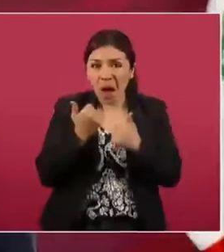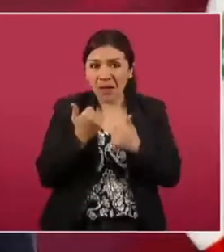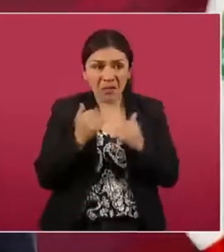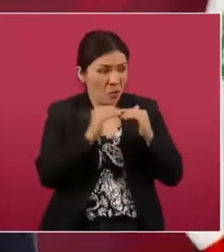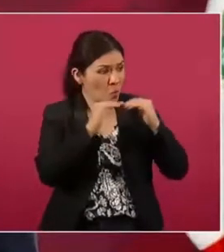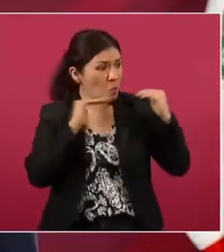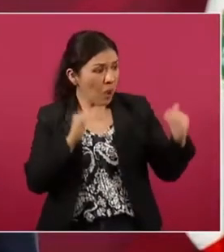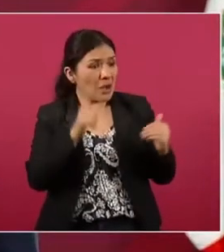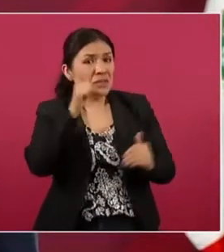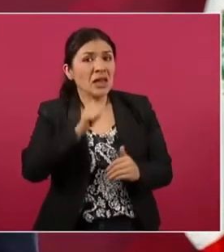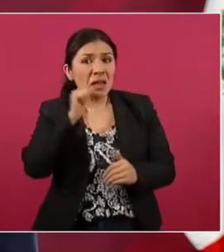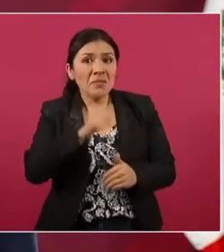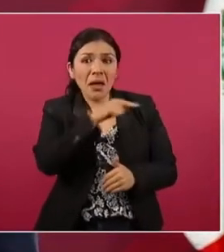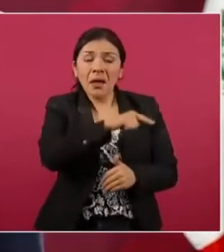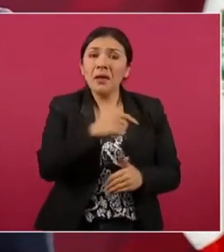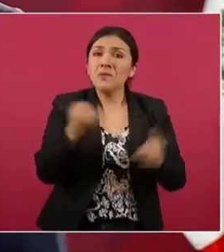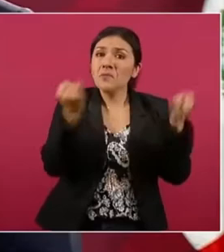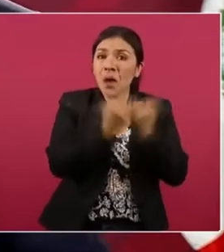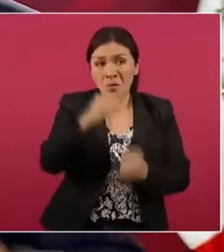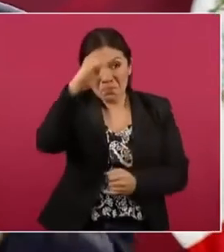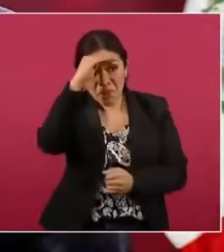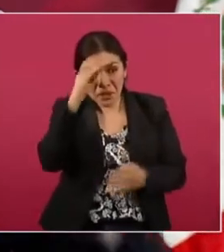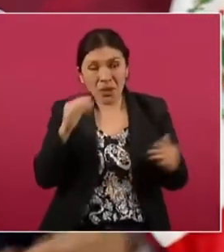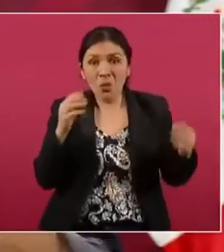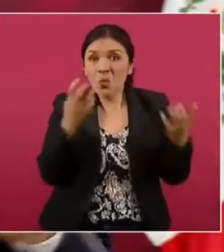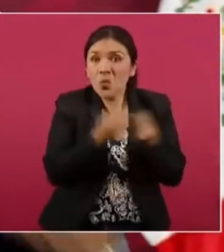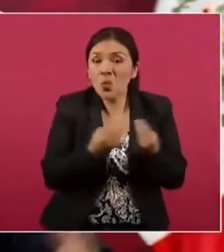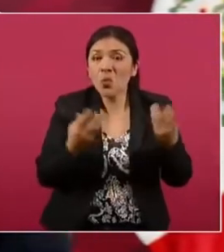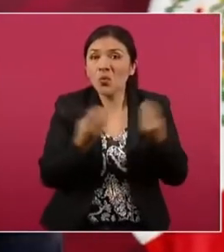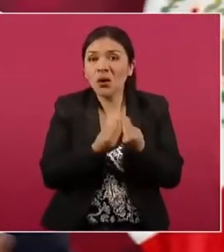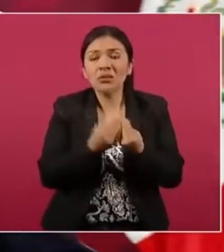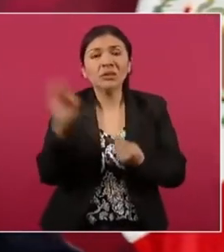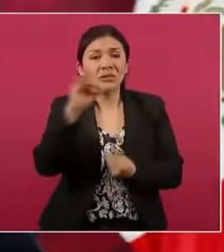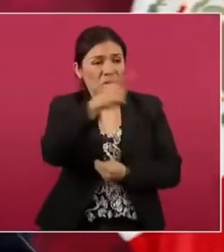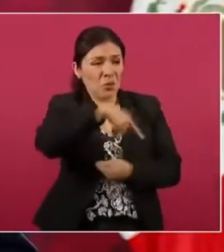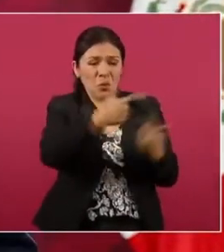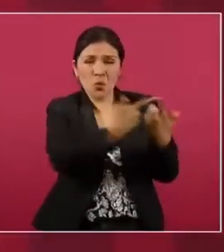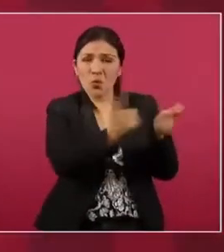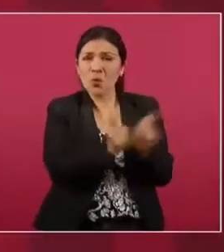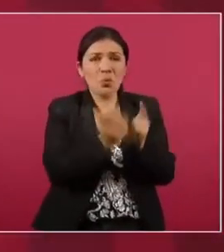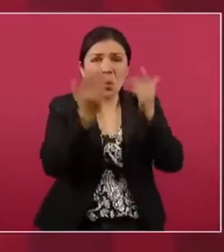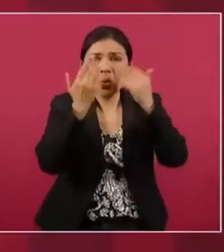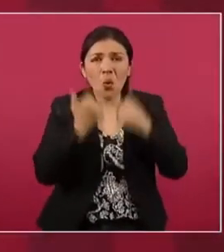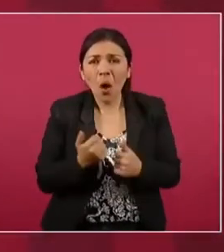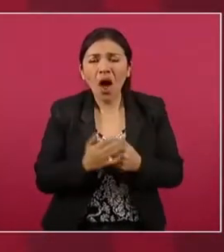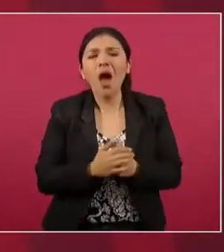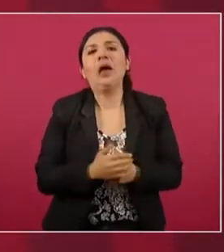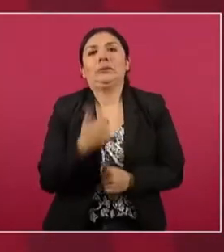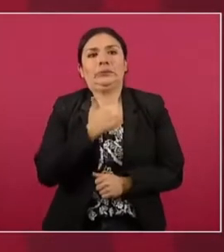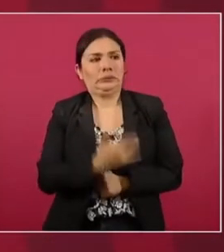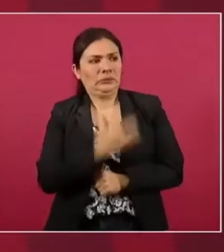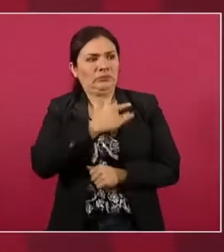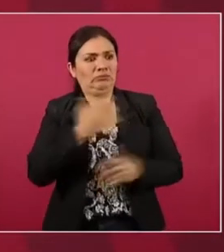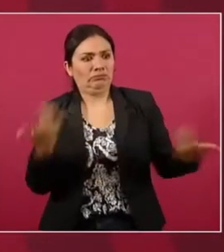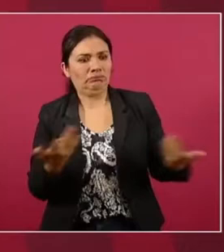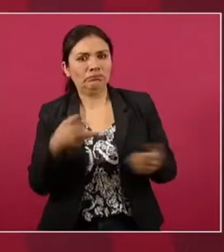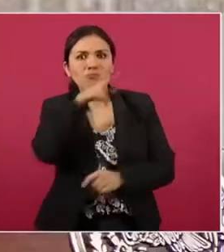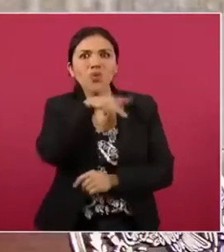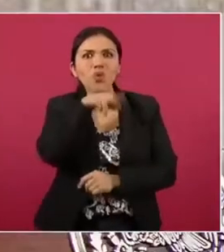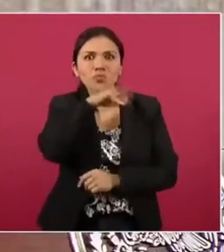si no hubiese este grupo reaccionario estaría preocupado, es decir,